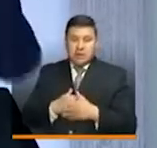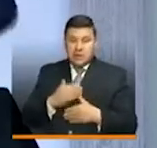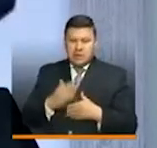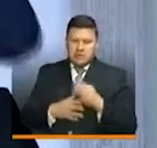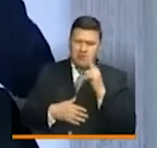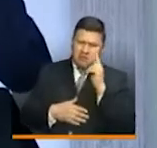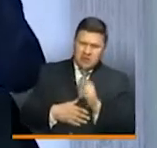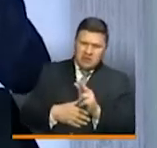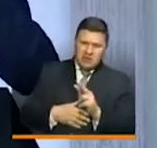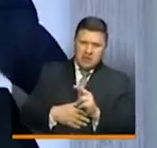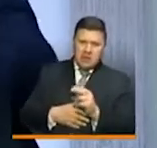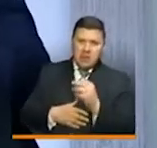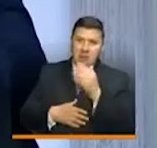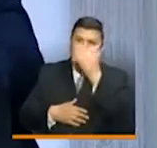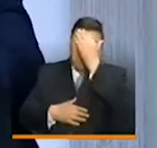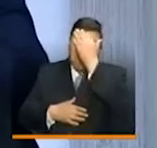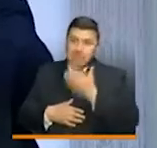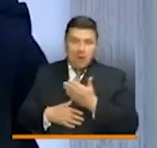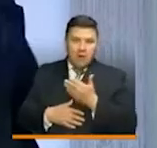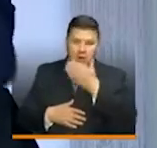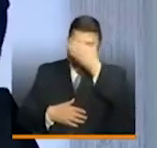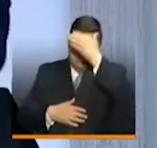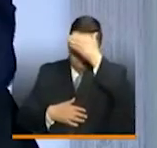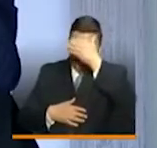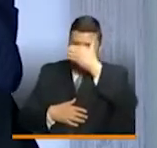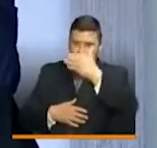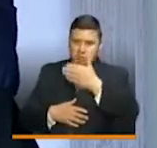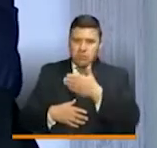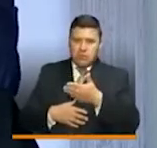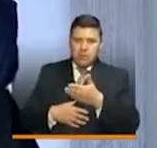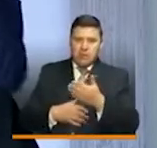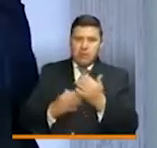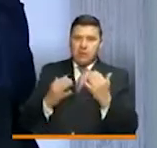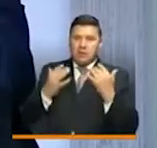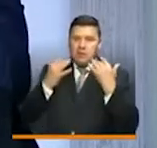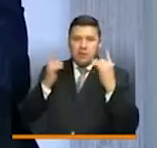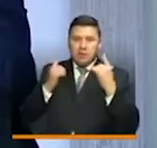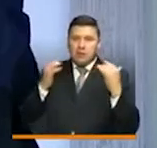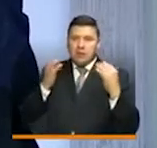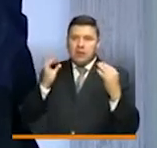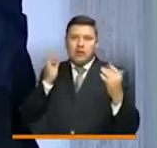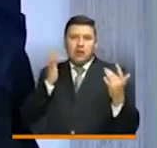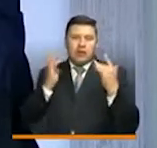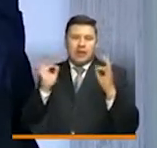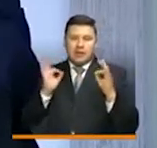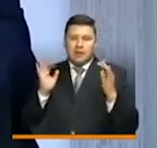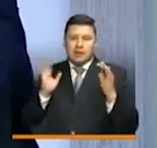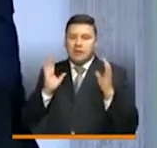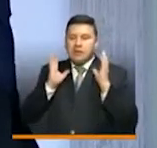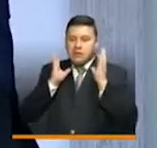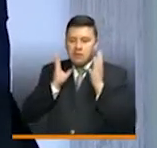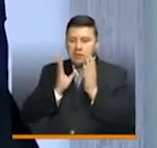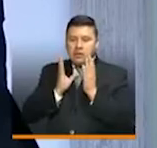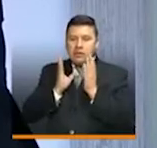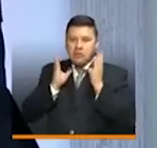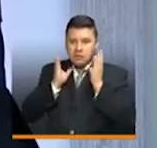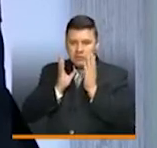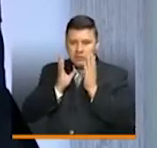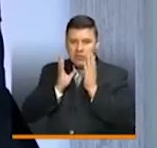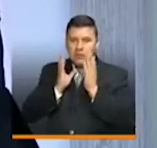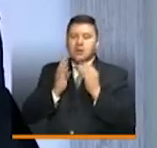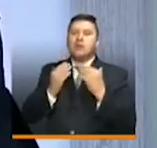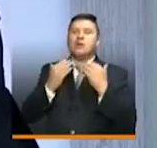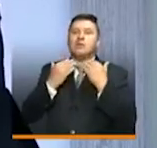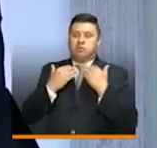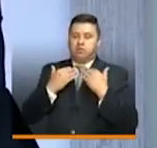veíamos muchas que eran planas, pero acá se trata de evitar que el virus entre por cualquier lado. Entonces, por esa razón son hasta el